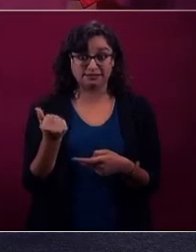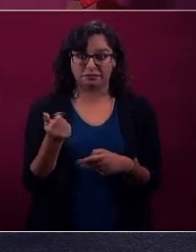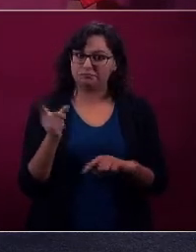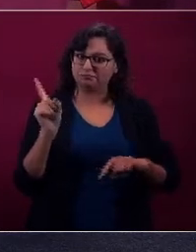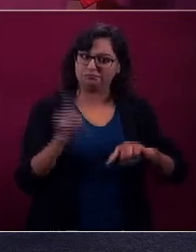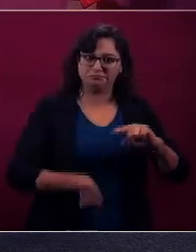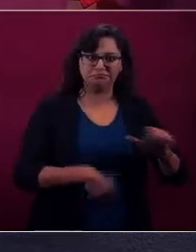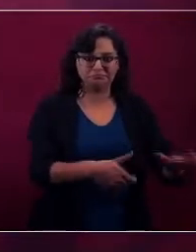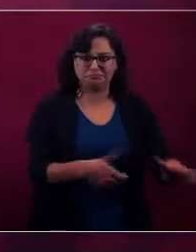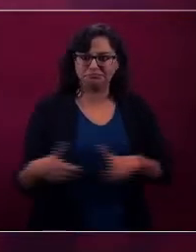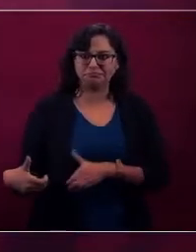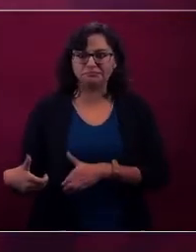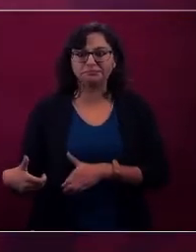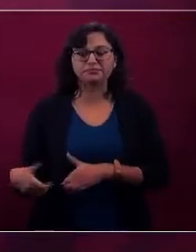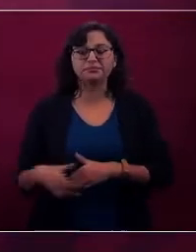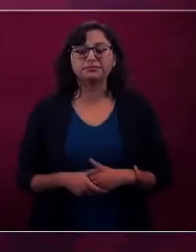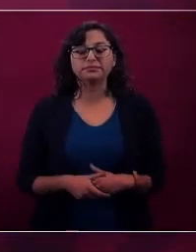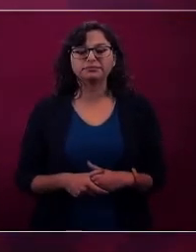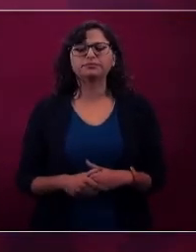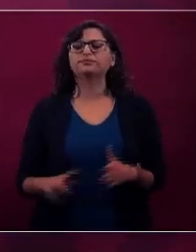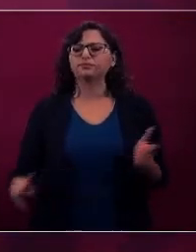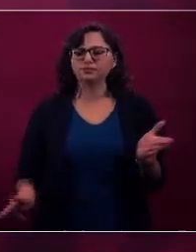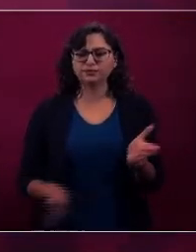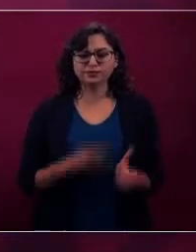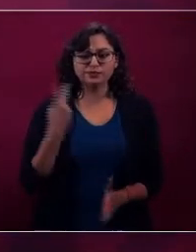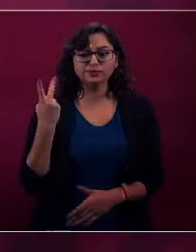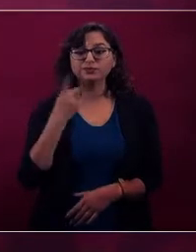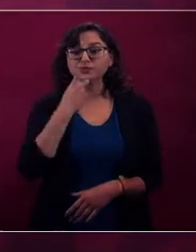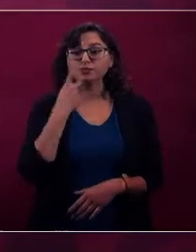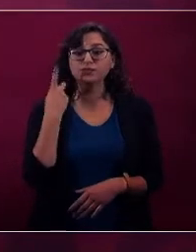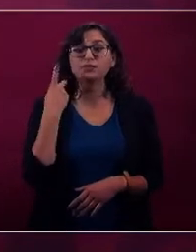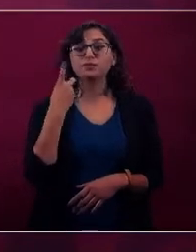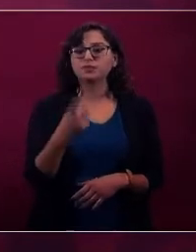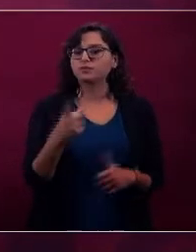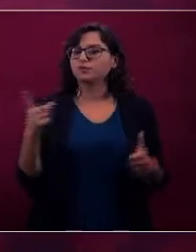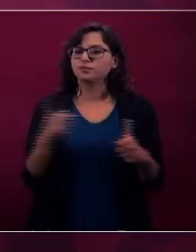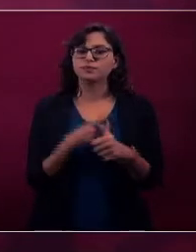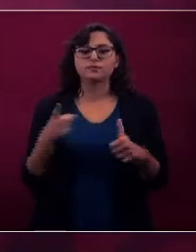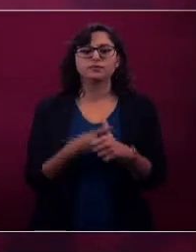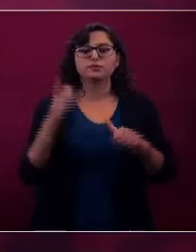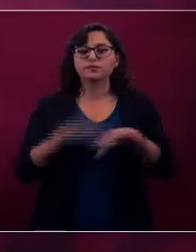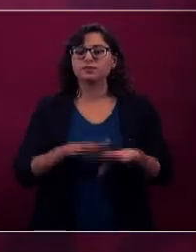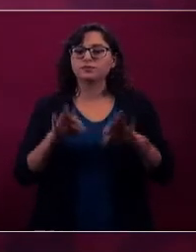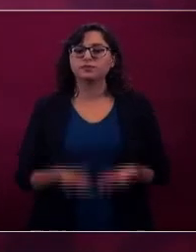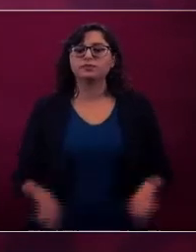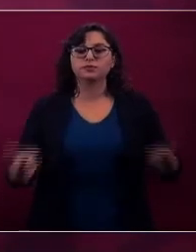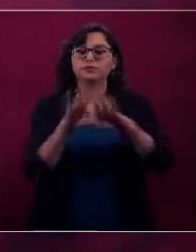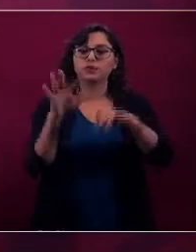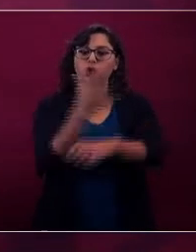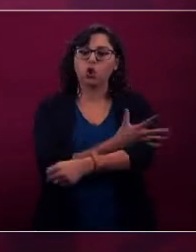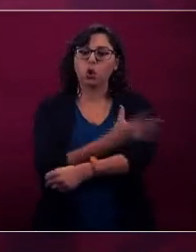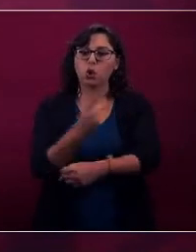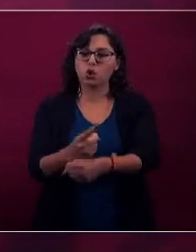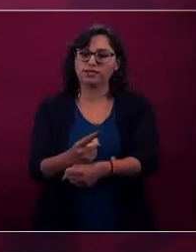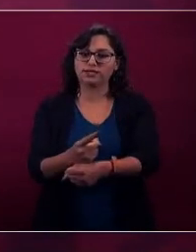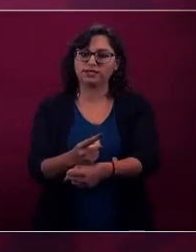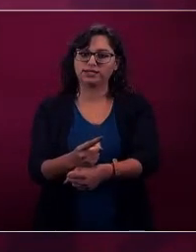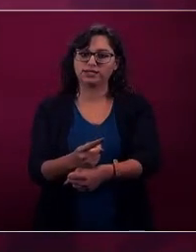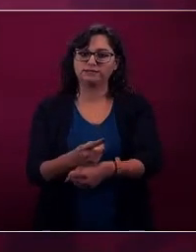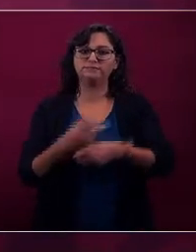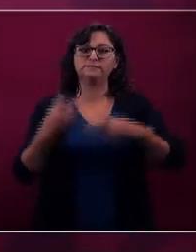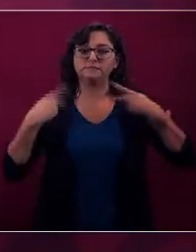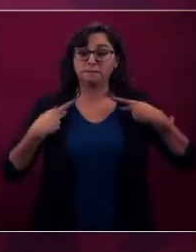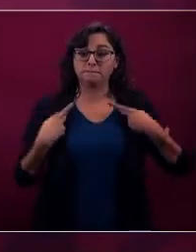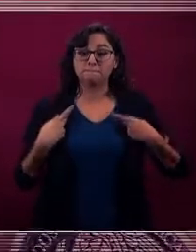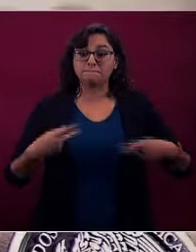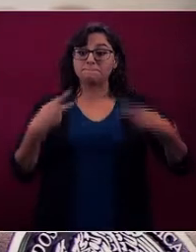volvemos a lo mismo. Lo principal es la honestidad, que haya